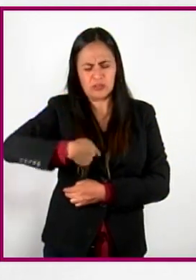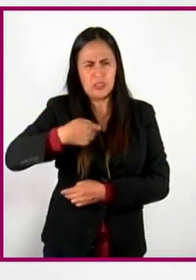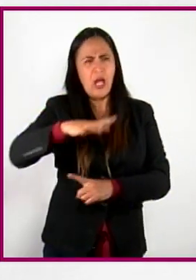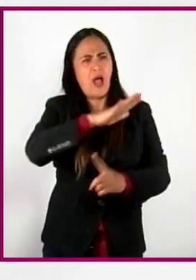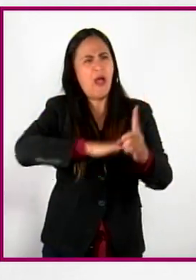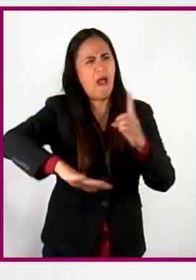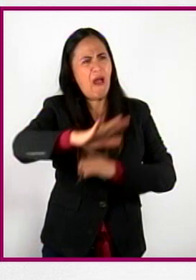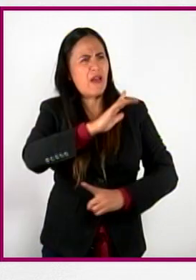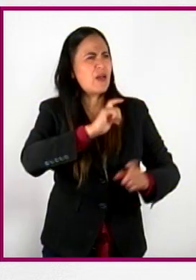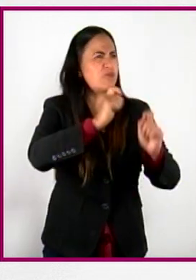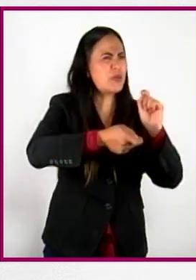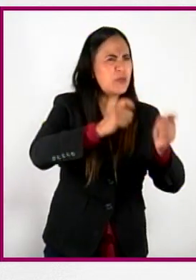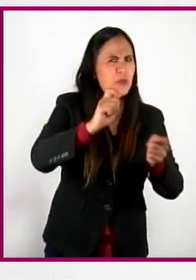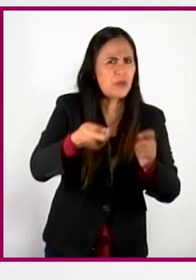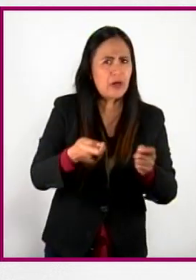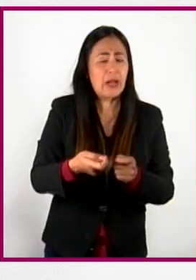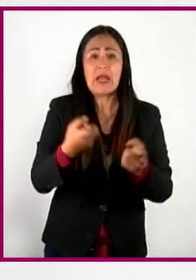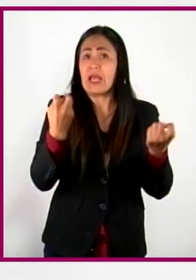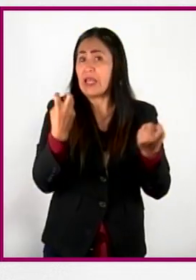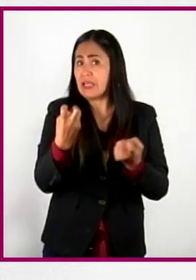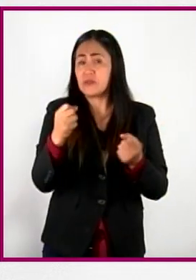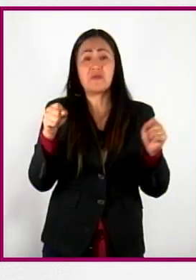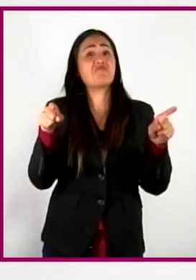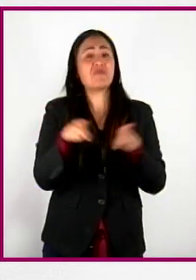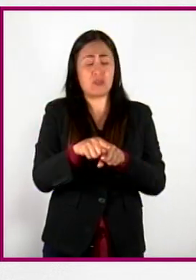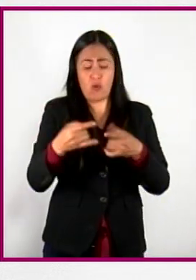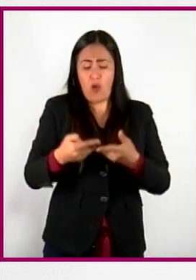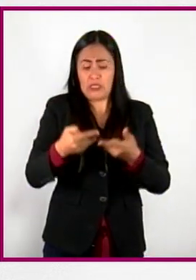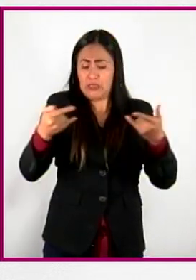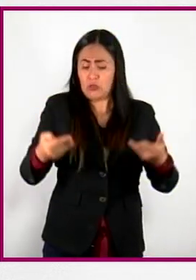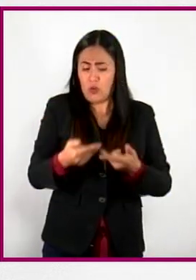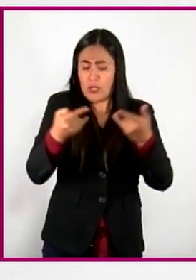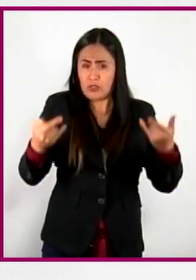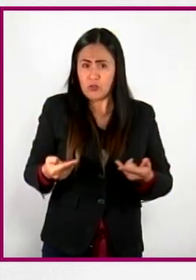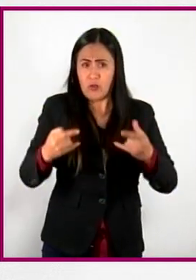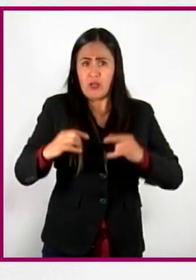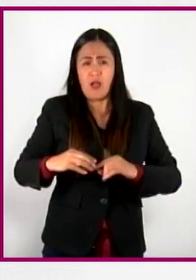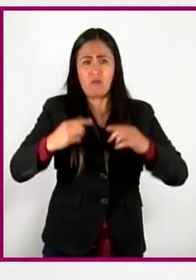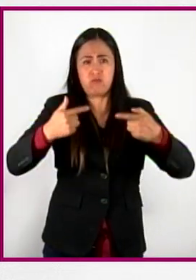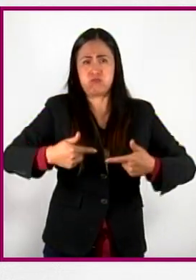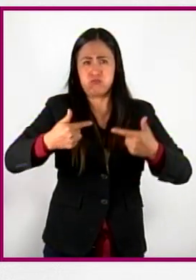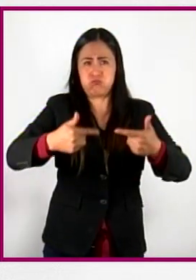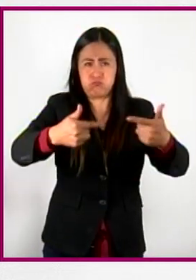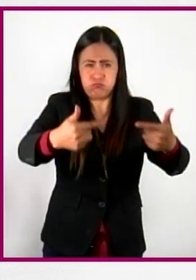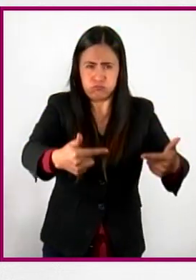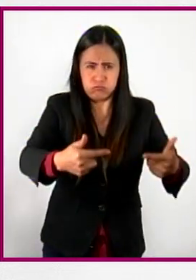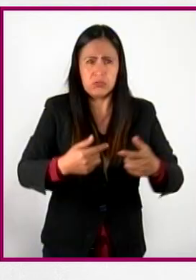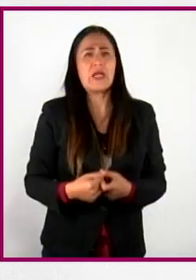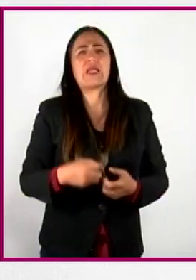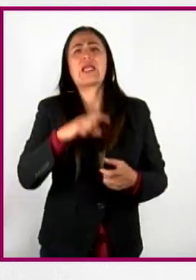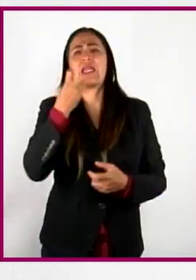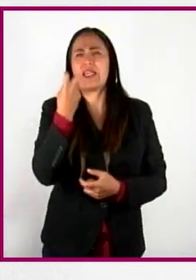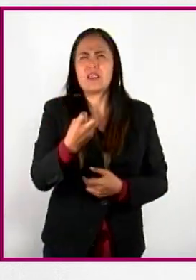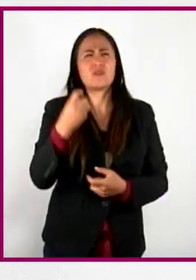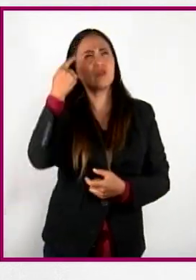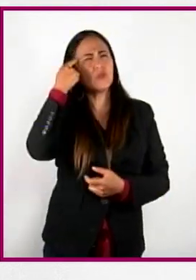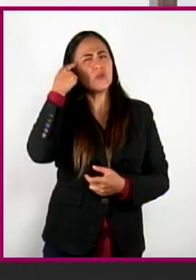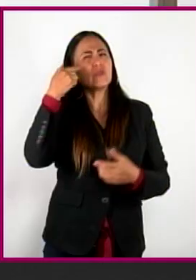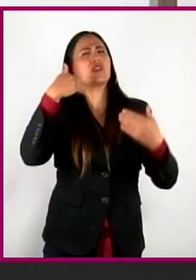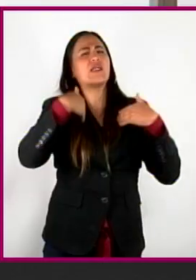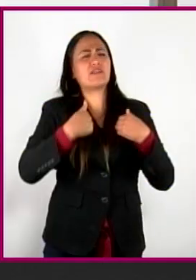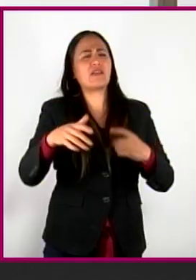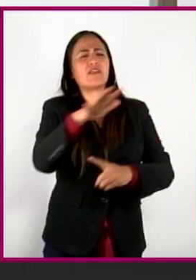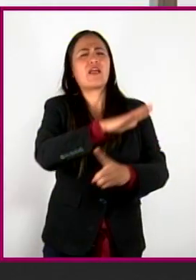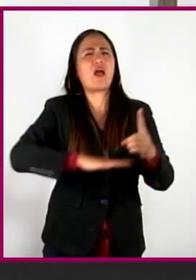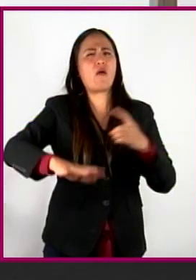rodea, somos seres que nos contamos historias. A través de ellas, y por lo mismo, podemos comprender y ordenar nuestro mundo.